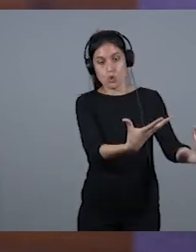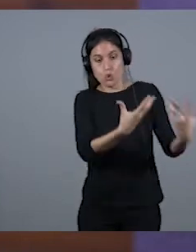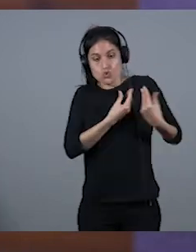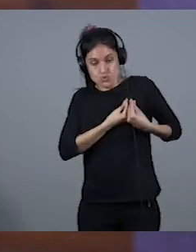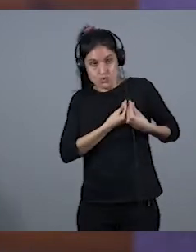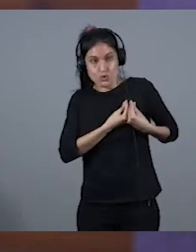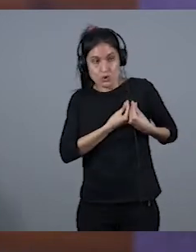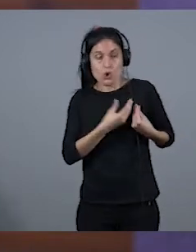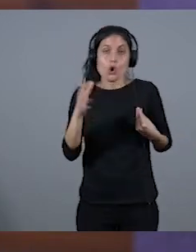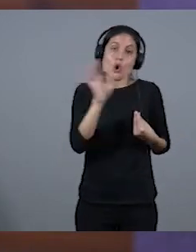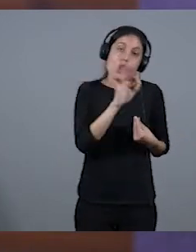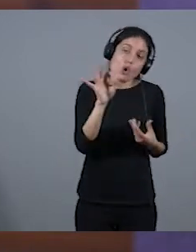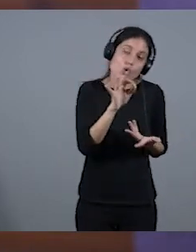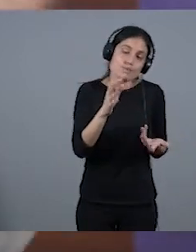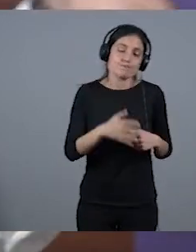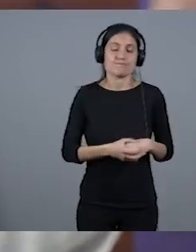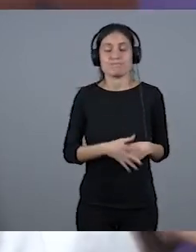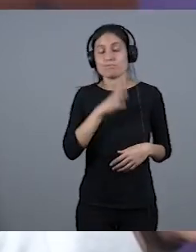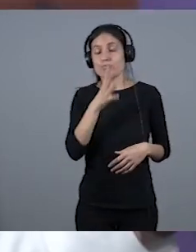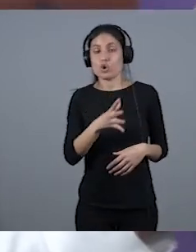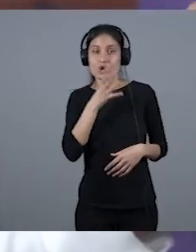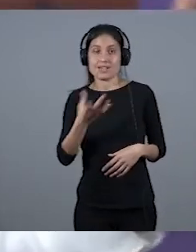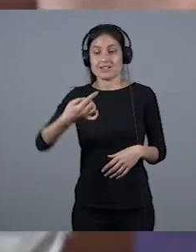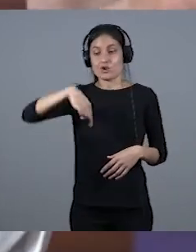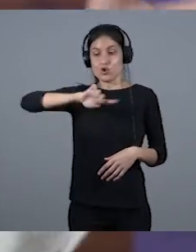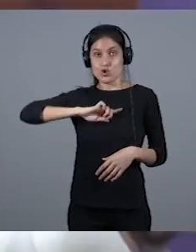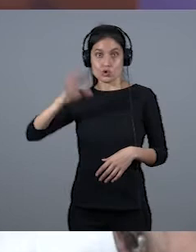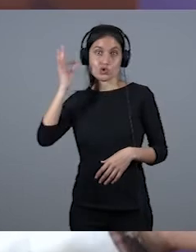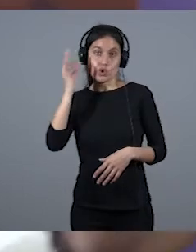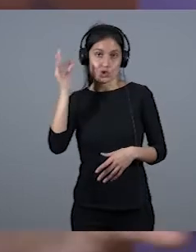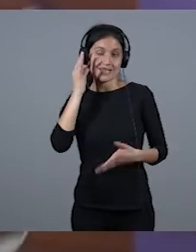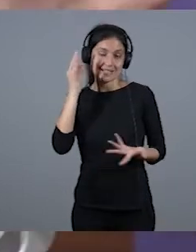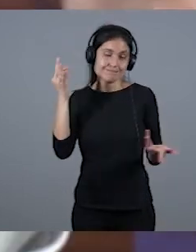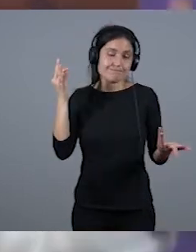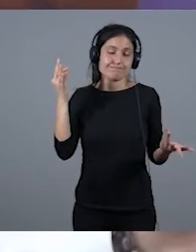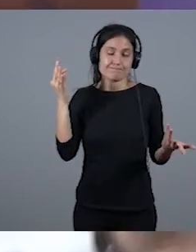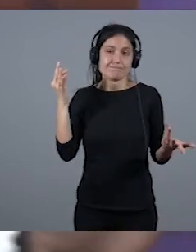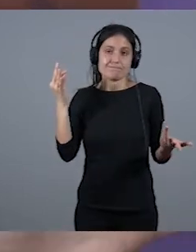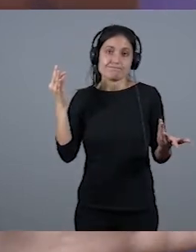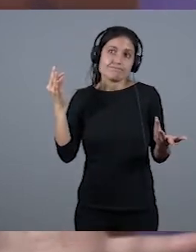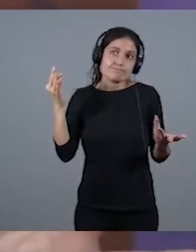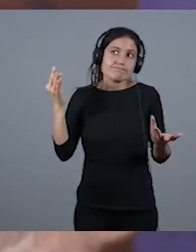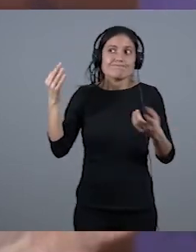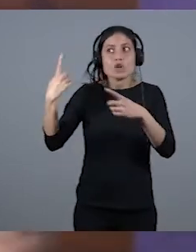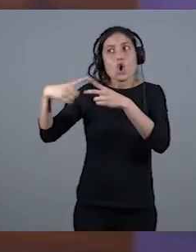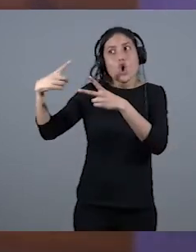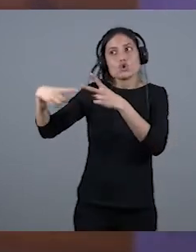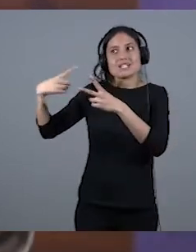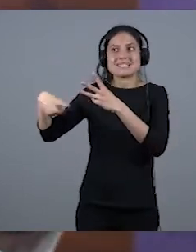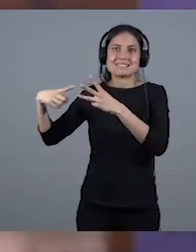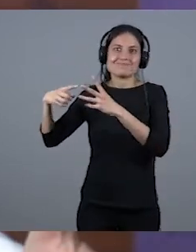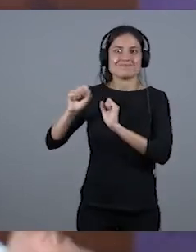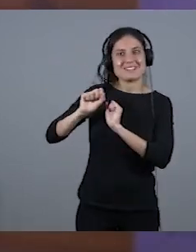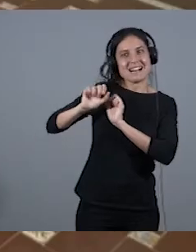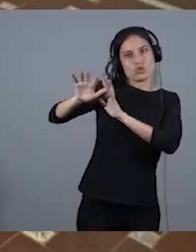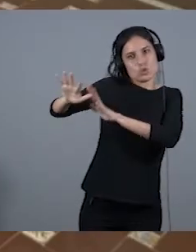redundancia, o porque también hemos renunciado, hemos renunciado a cuestiones que nos restaban para